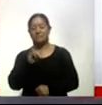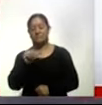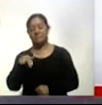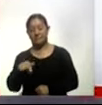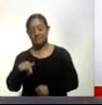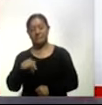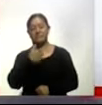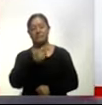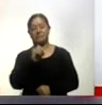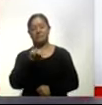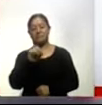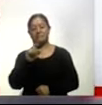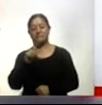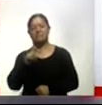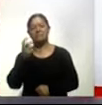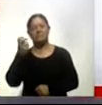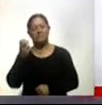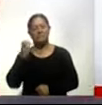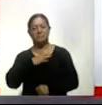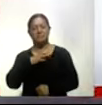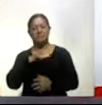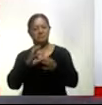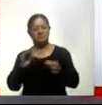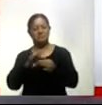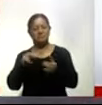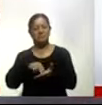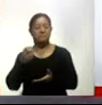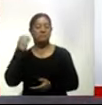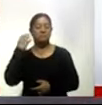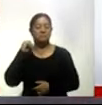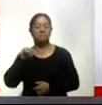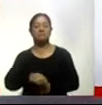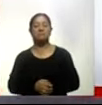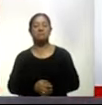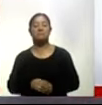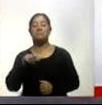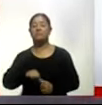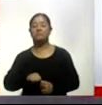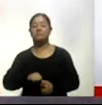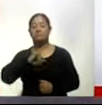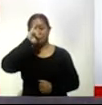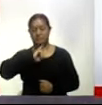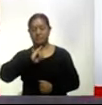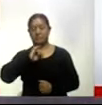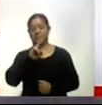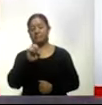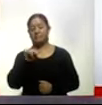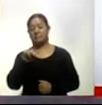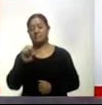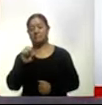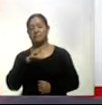quien nos tiene detalles de la conferencia de prensa que ofreció este día el secretario de salud René Lima Morales